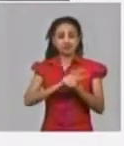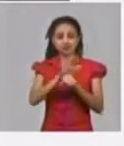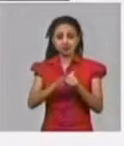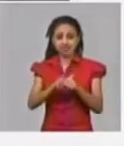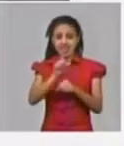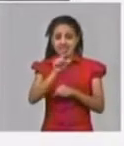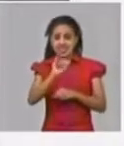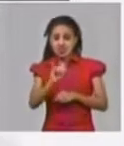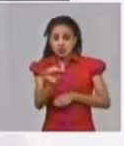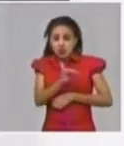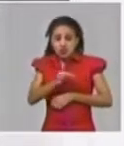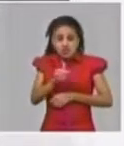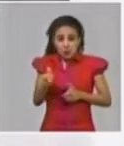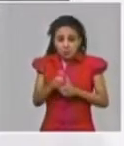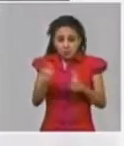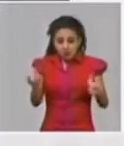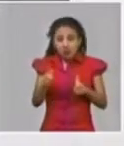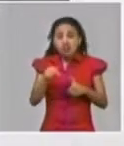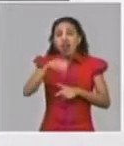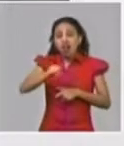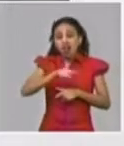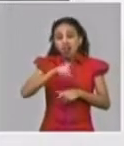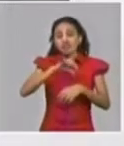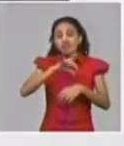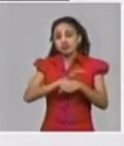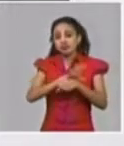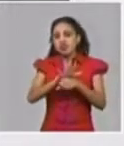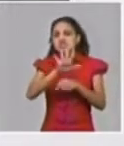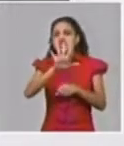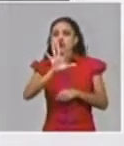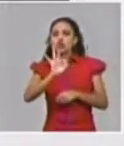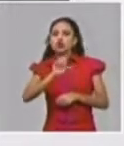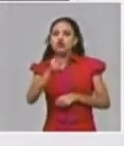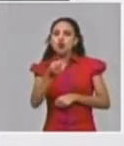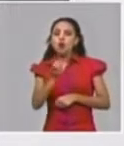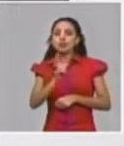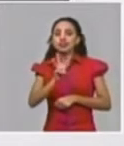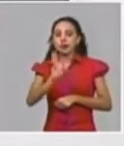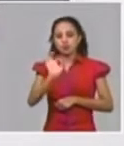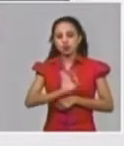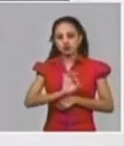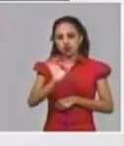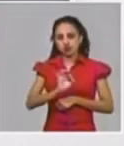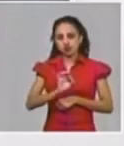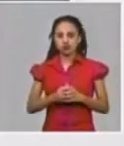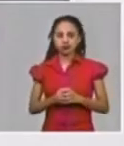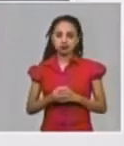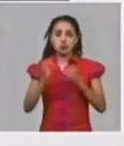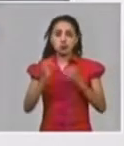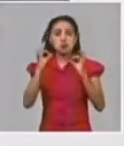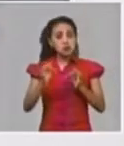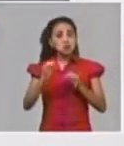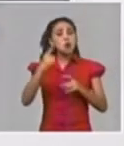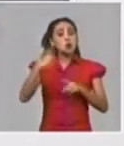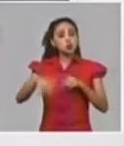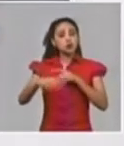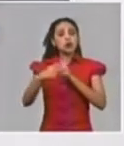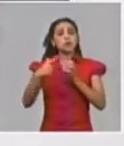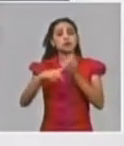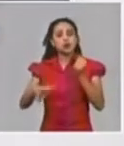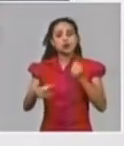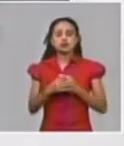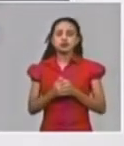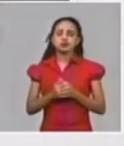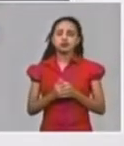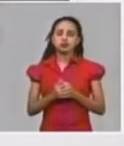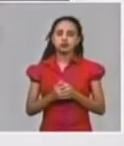concentra el 60% exactamente el 58,3% y lo mismo ocurre con las provincias no sé